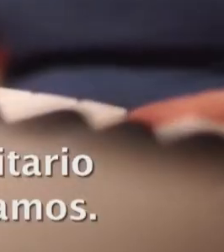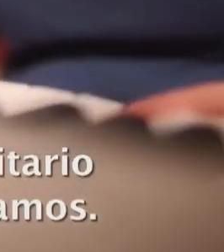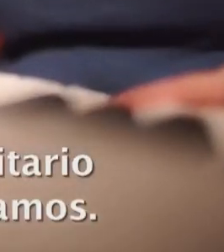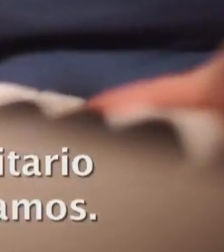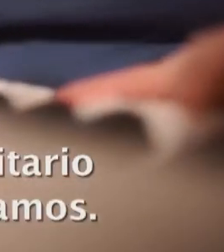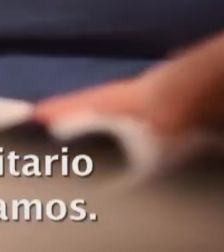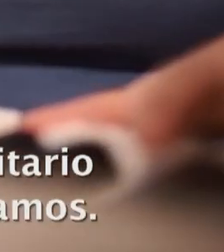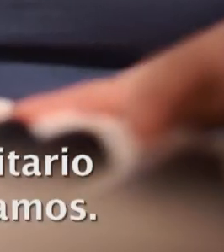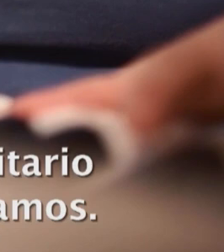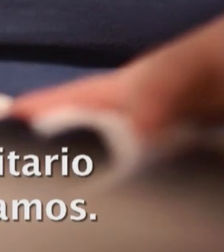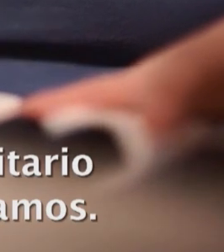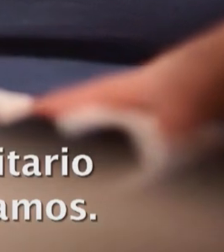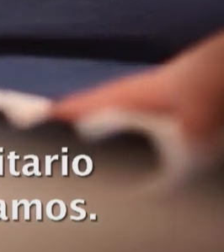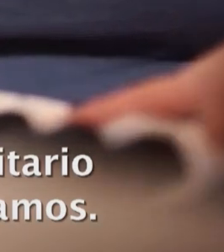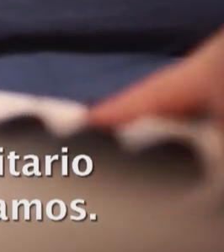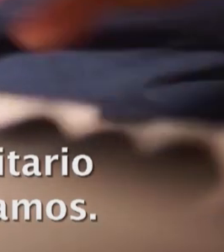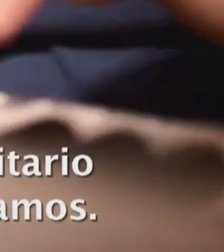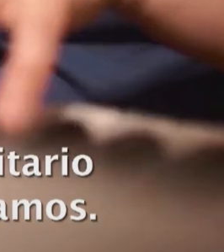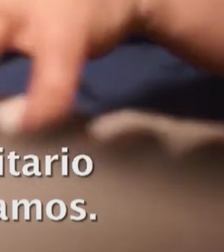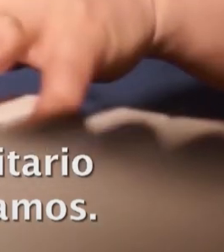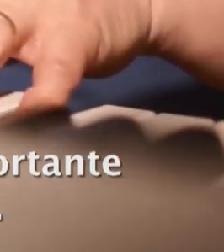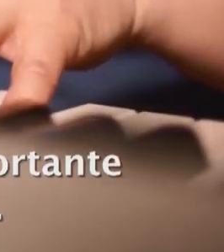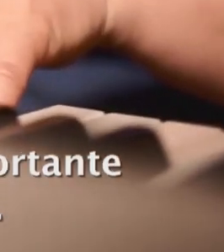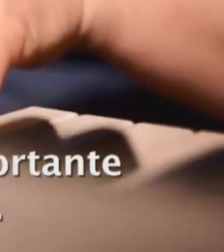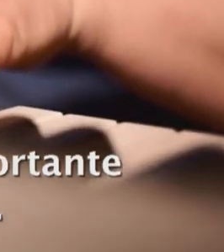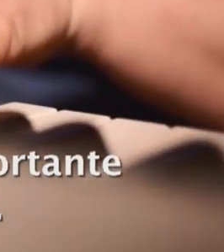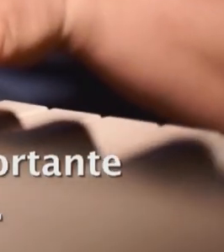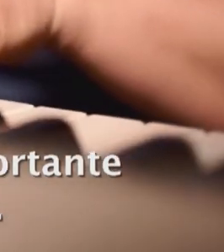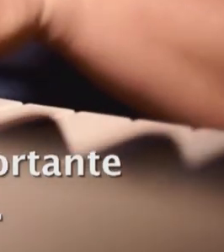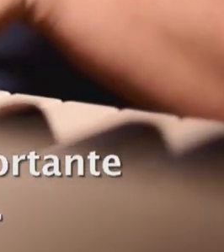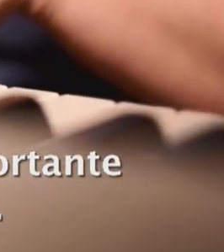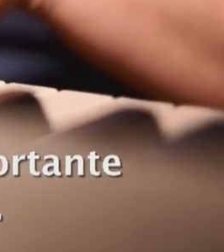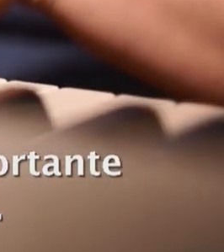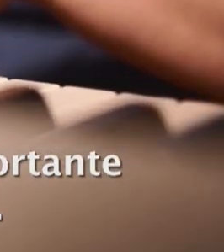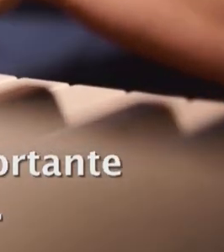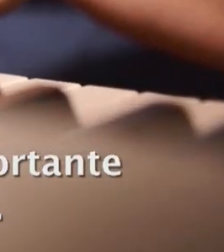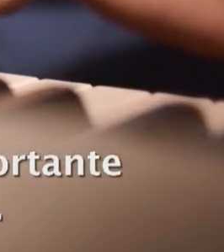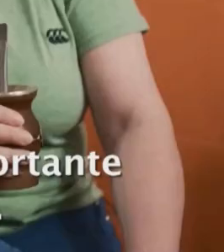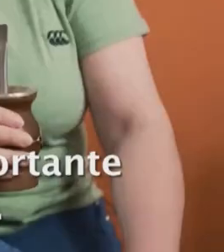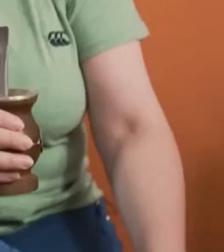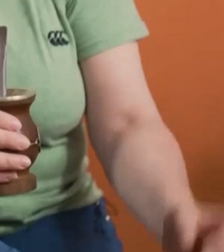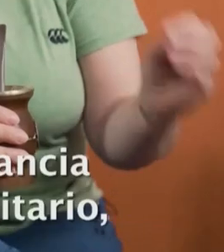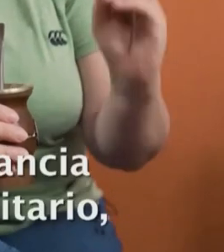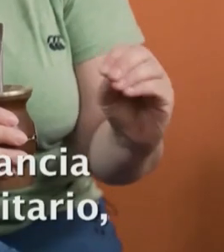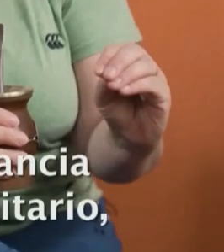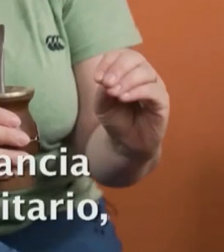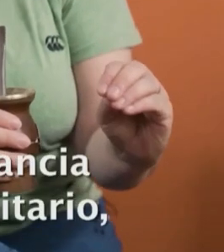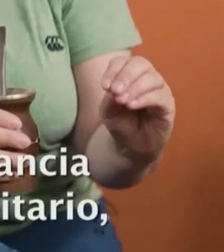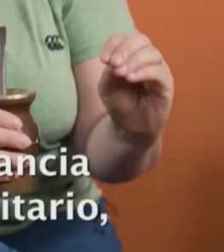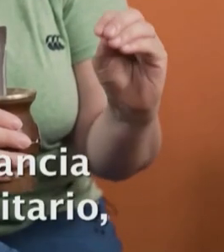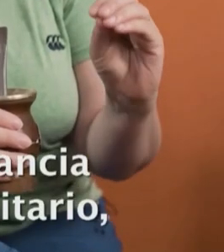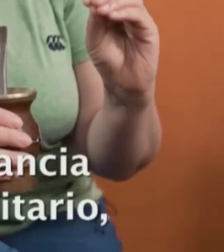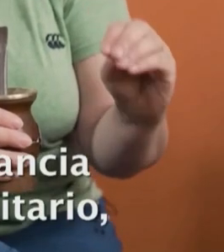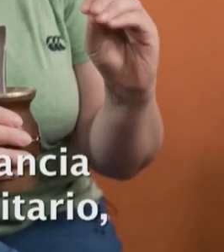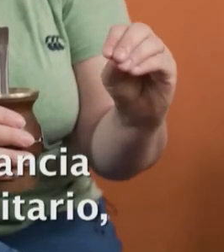Para mí matrimonio igualitario es como una revolución, digamos, dimos vuelta a una página importante en la historia argentina. Específicamente